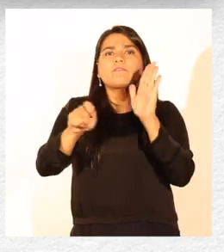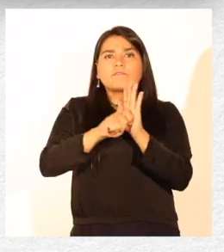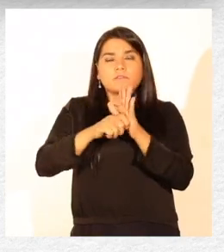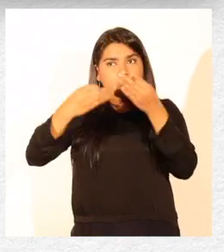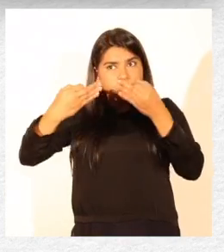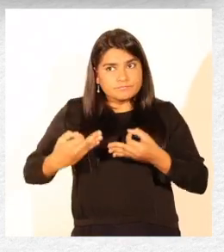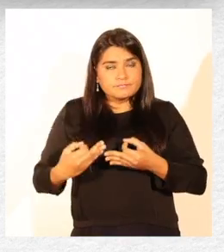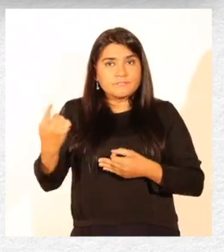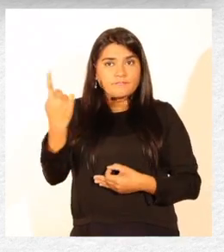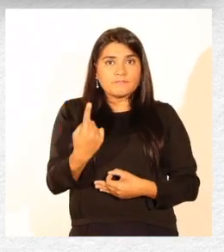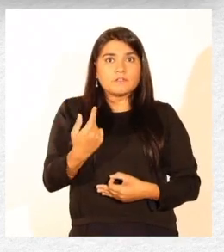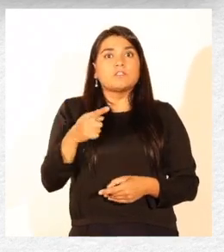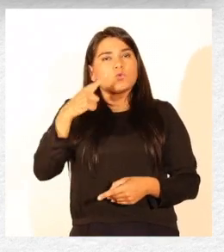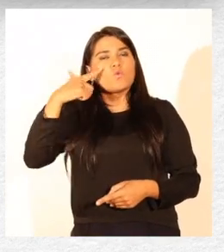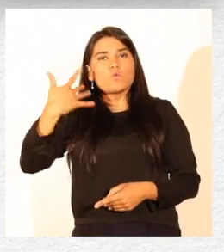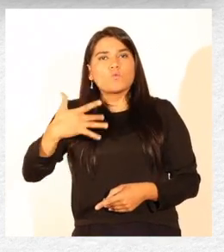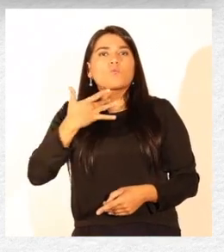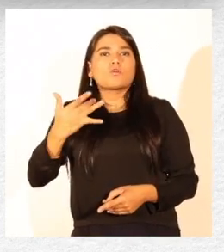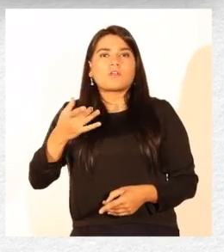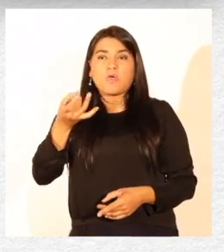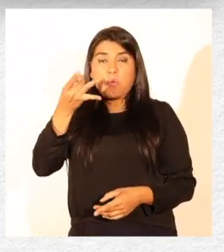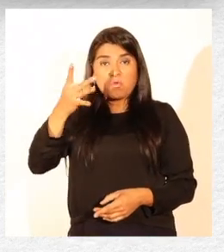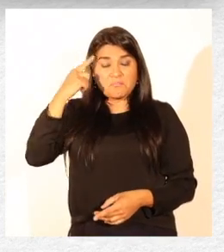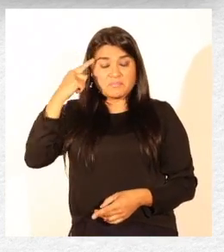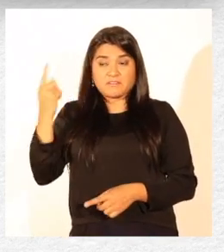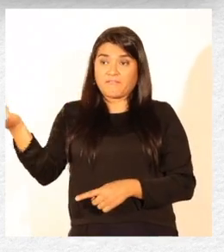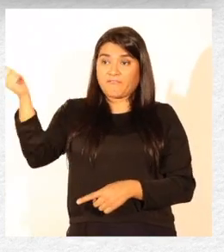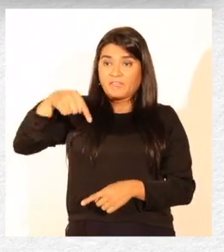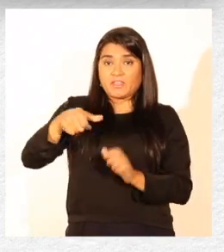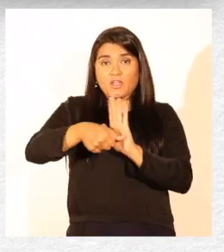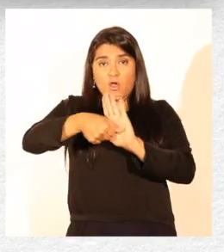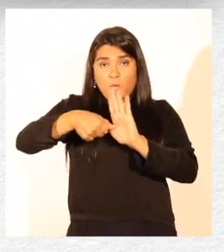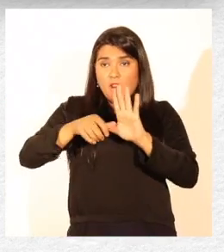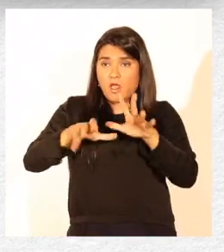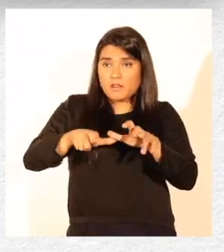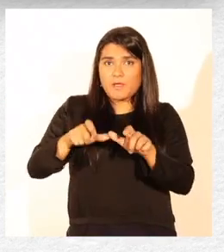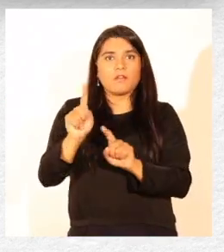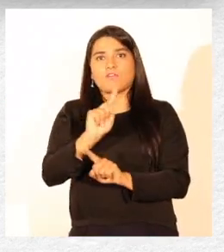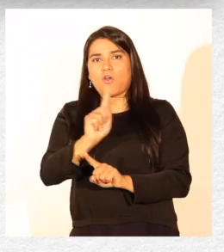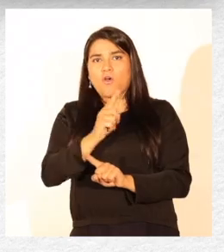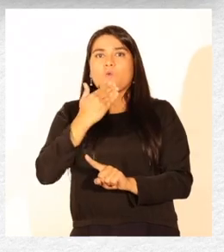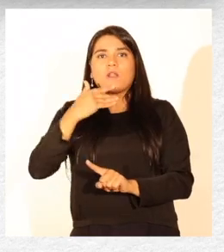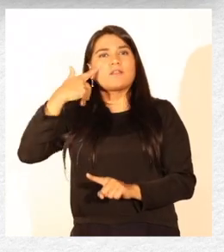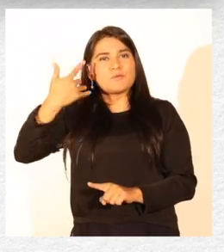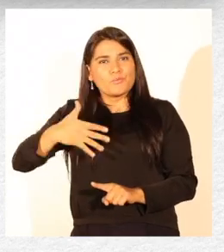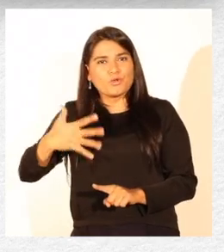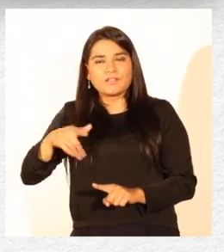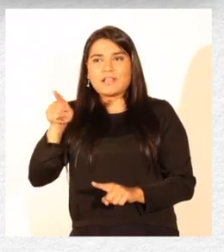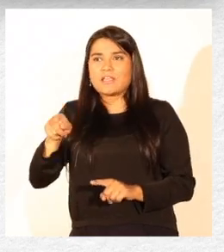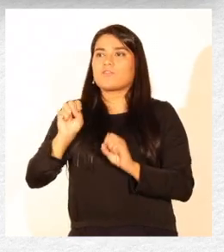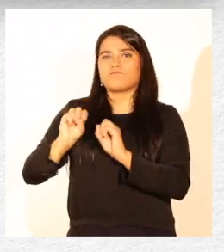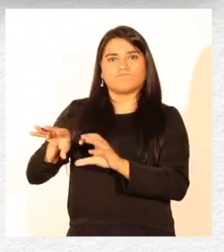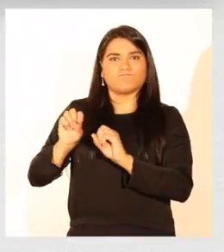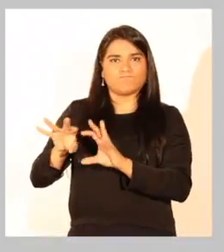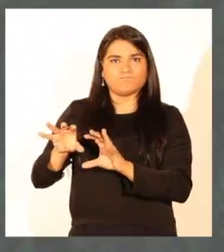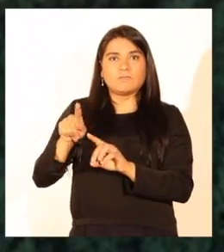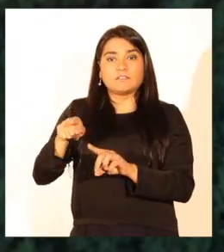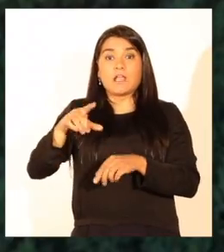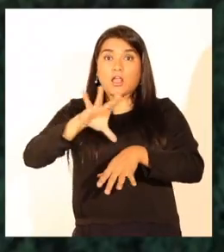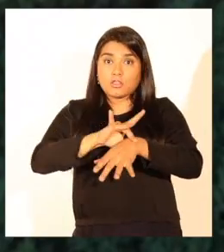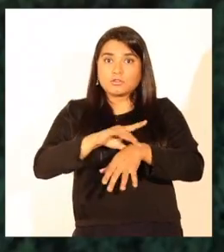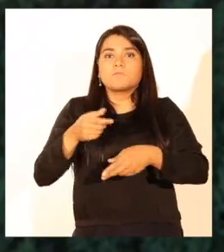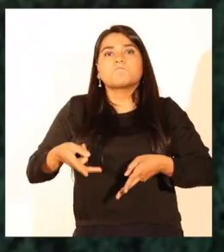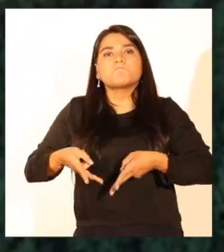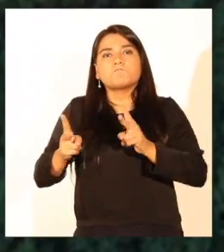corresponda. Y eso también es importante, porque no basta solo con operar a los animales, sino que lo importante también es educar. La